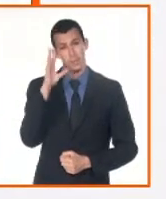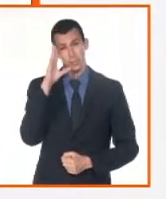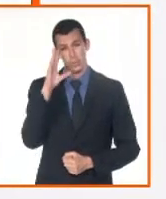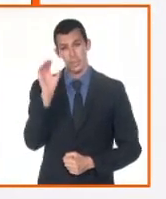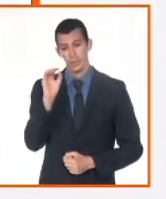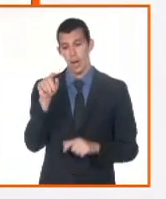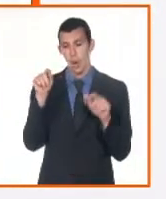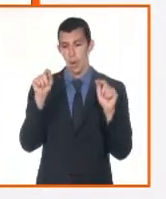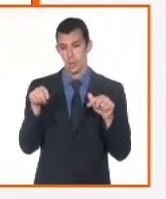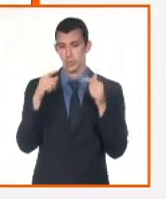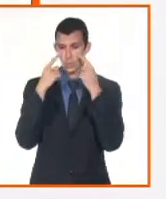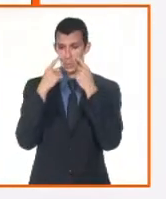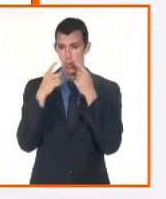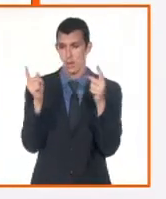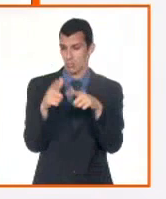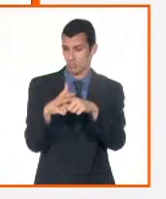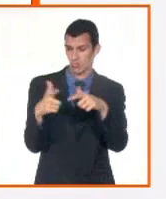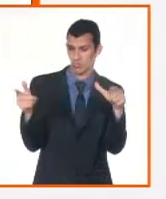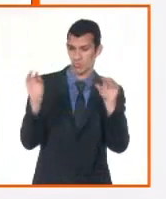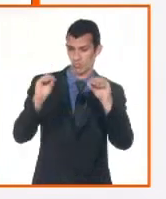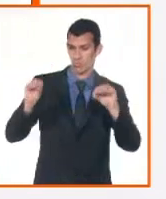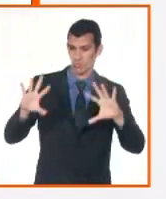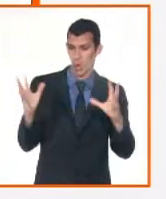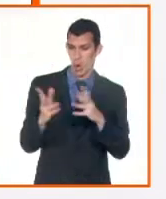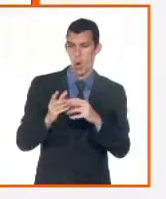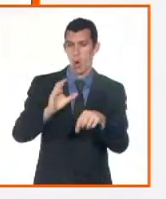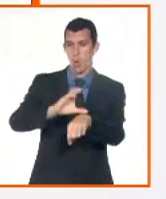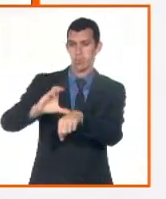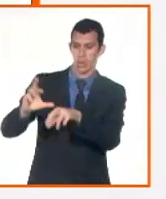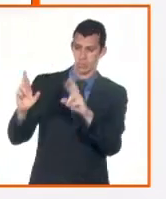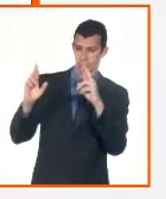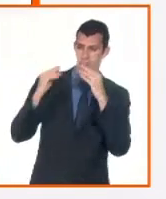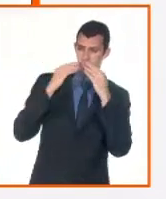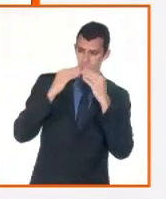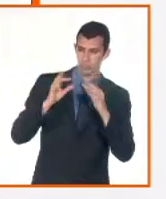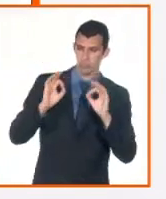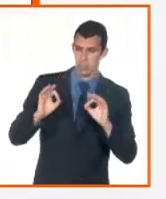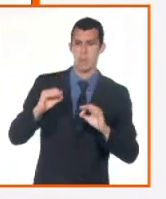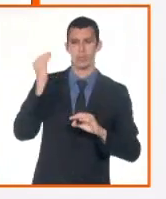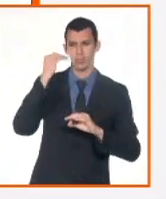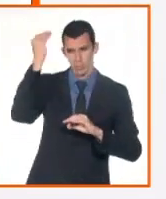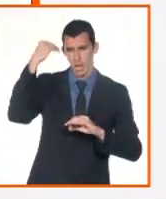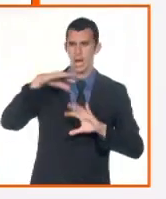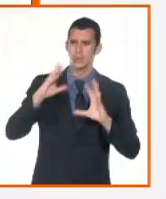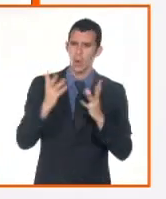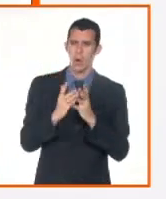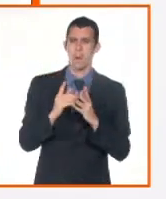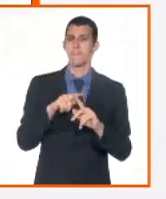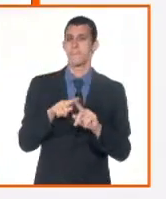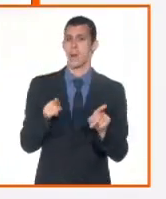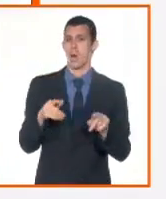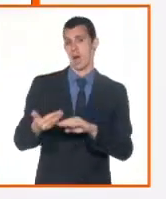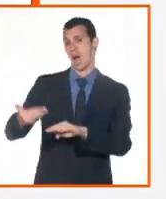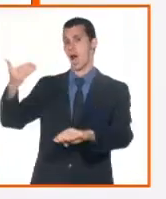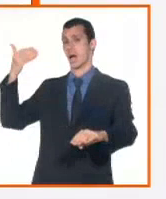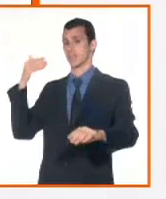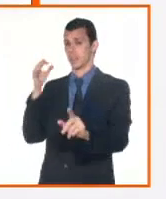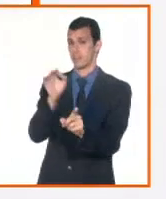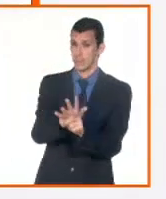que estamos hoy. La informatización del Ministerio comenzó en el año 2008 con precisamente